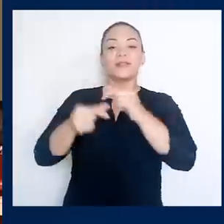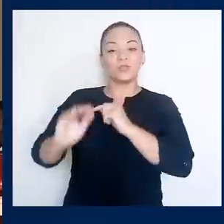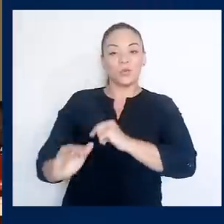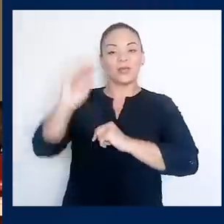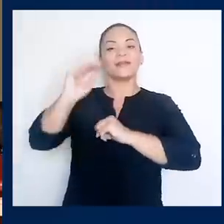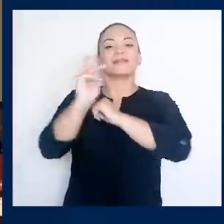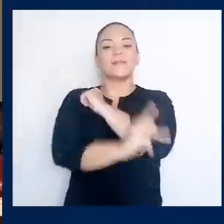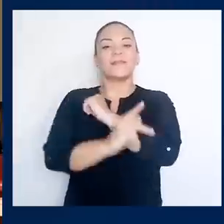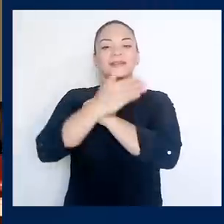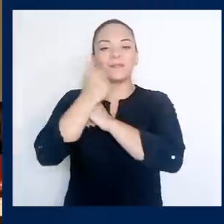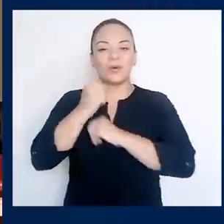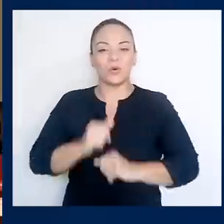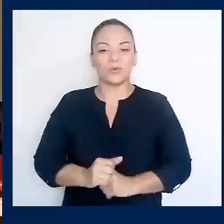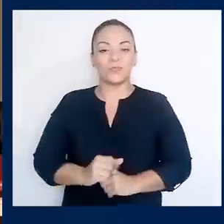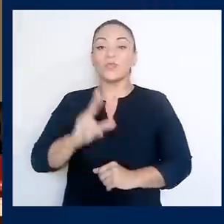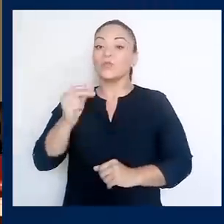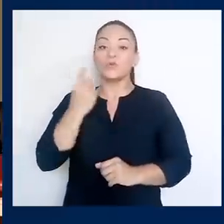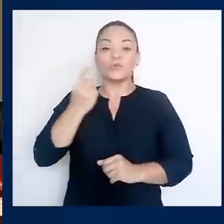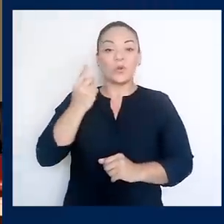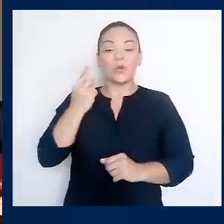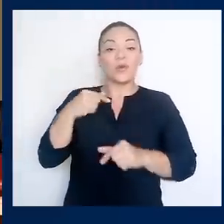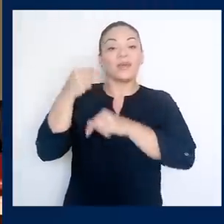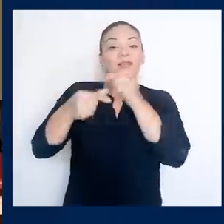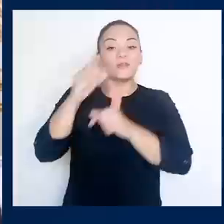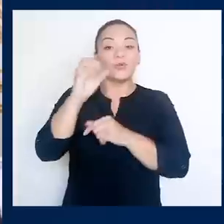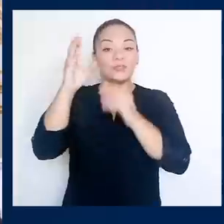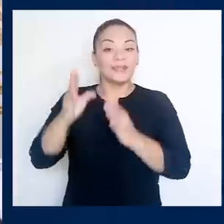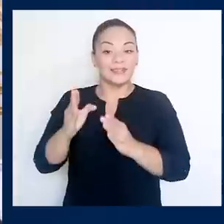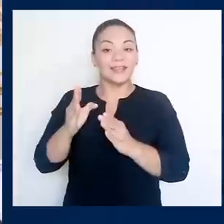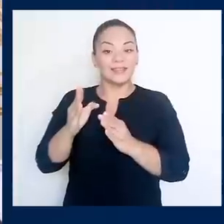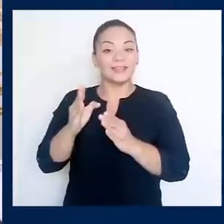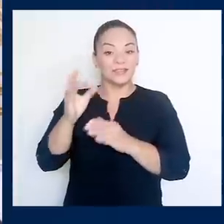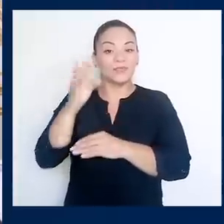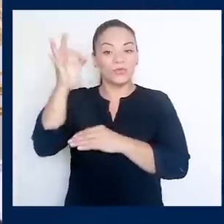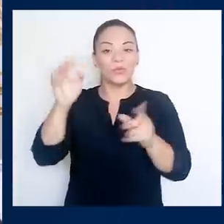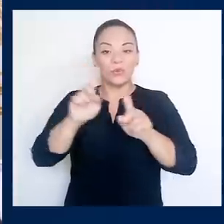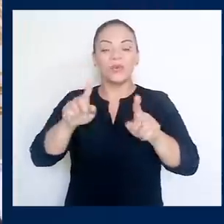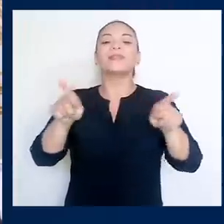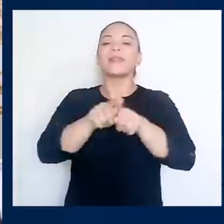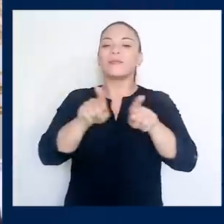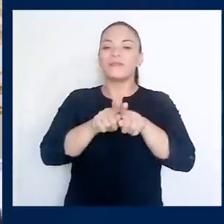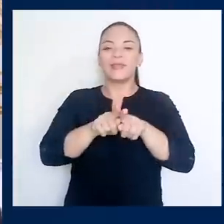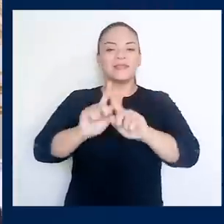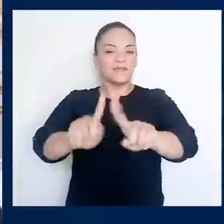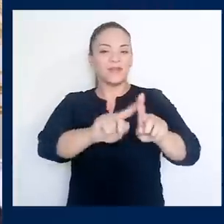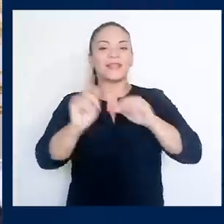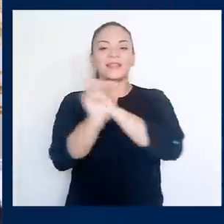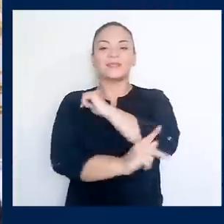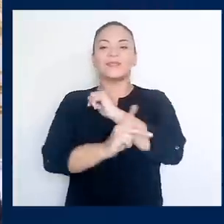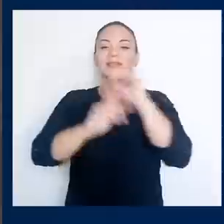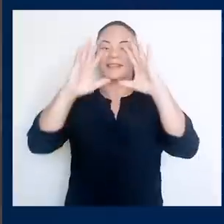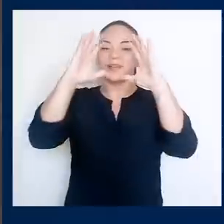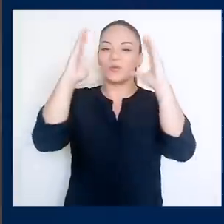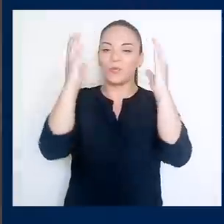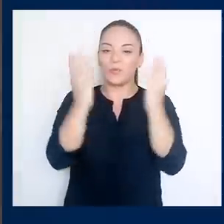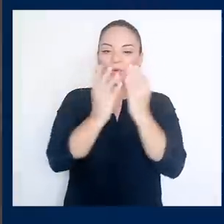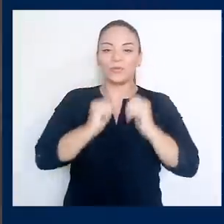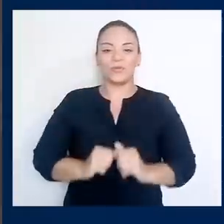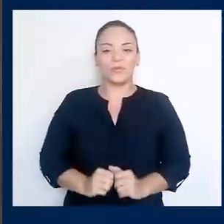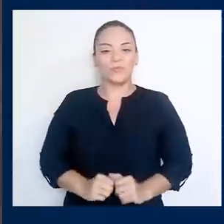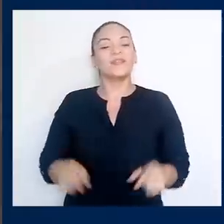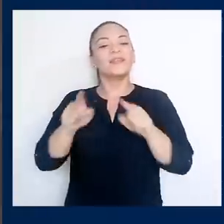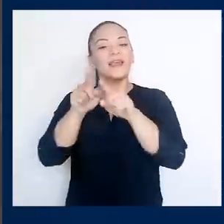generación crezca un país mejor. No sólo la generación de costarricenses que vienen, sino las generaciones de todos los países del